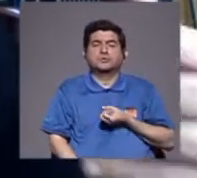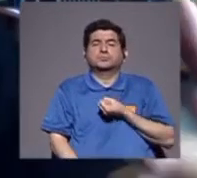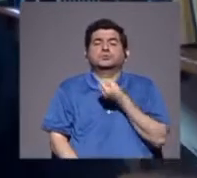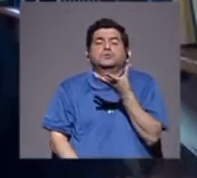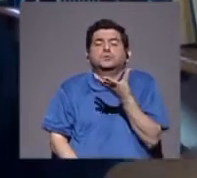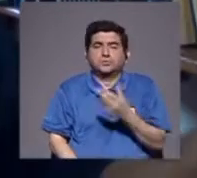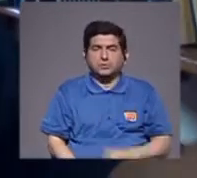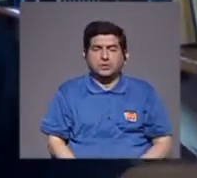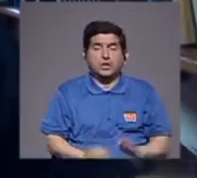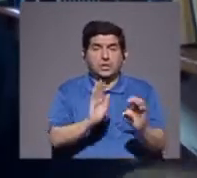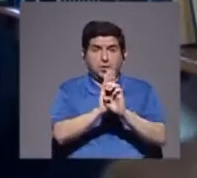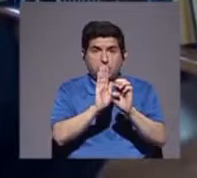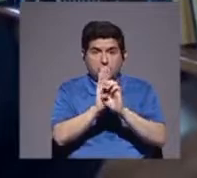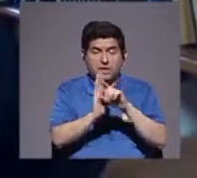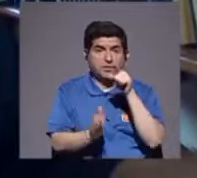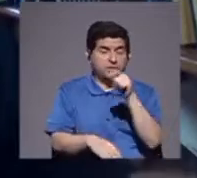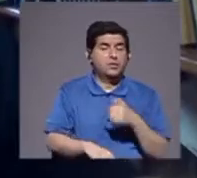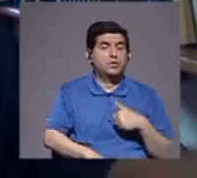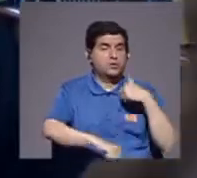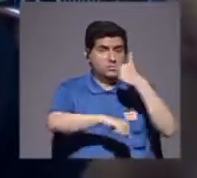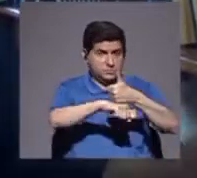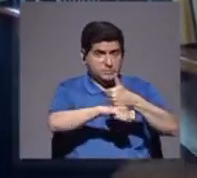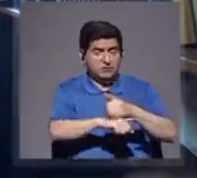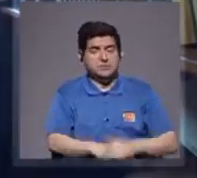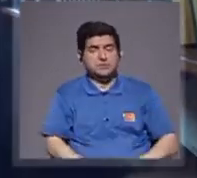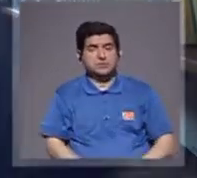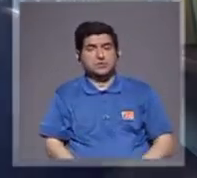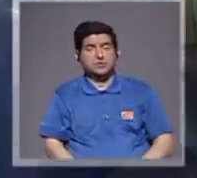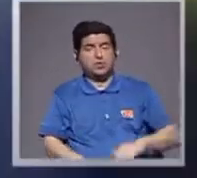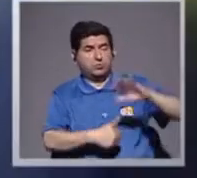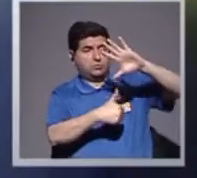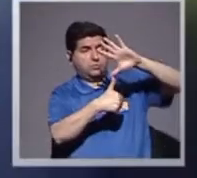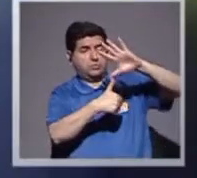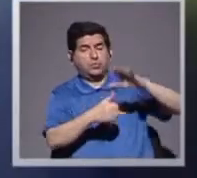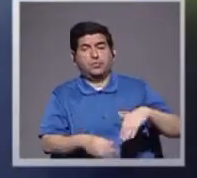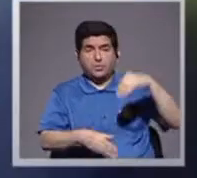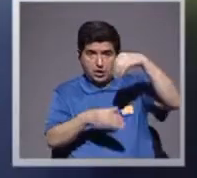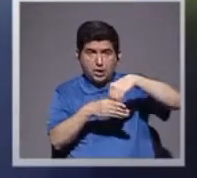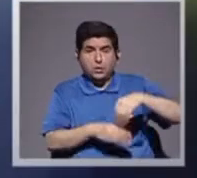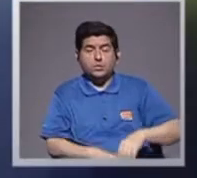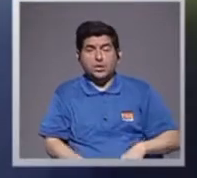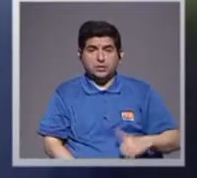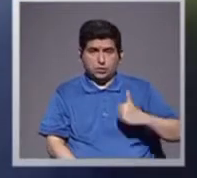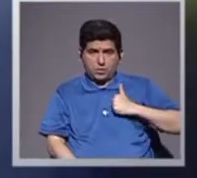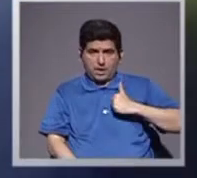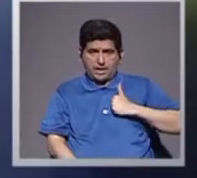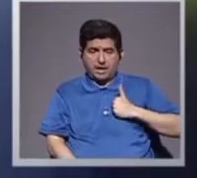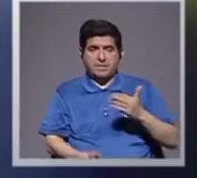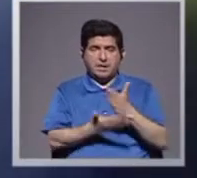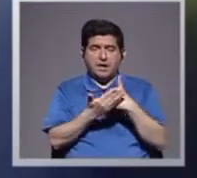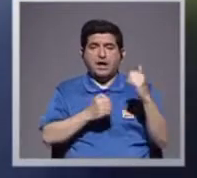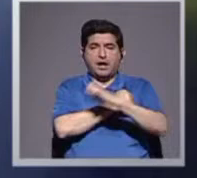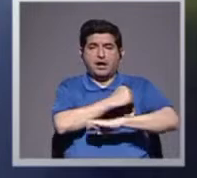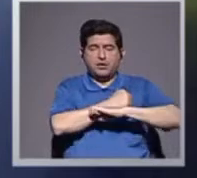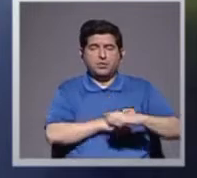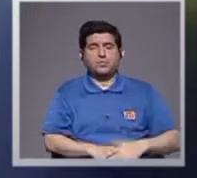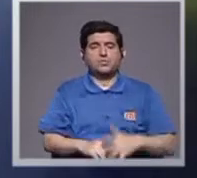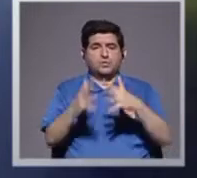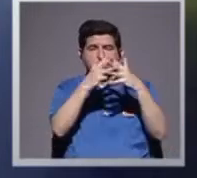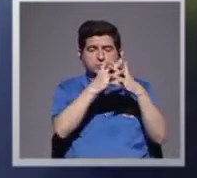y con algunos ejemplos como los que usted ha puesto en América del Norte, incluyendo todo Canadá, algunos estados de Estados Unidos, toda la